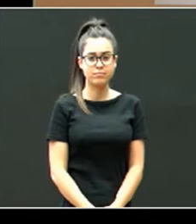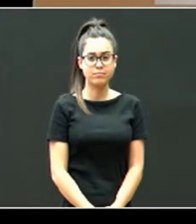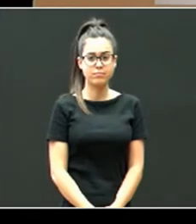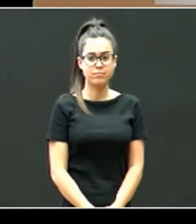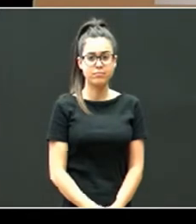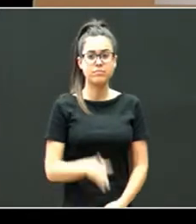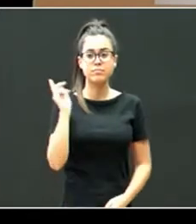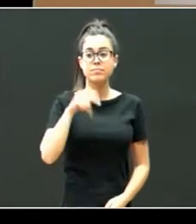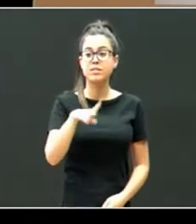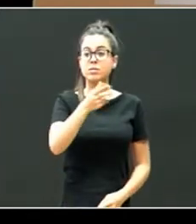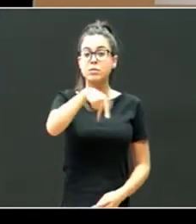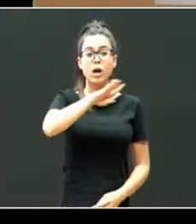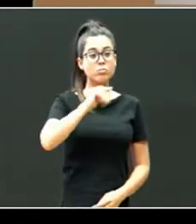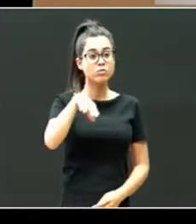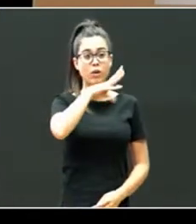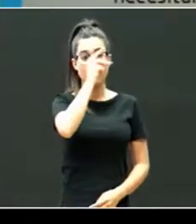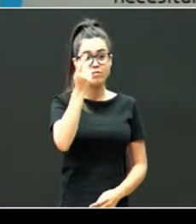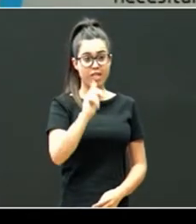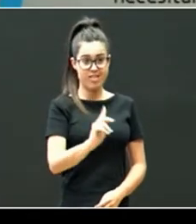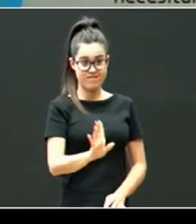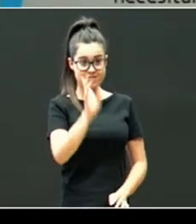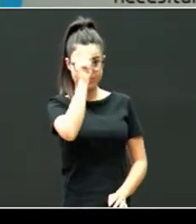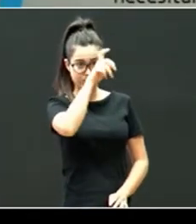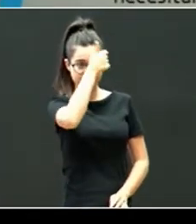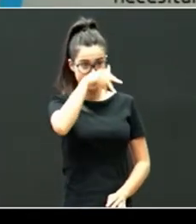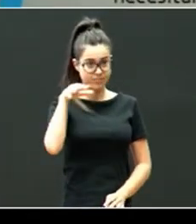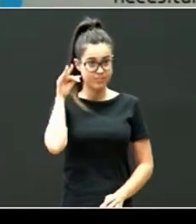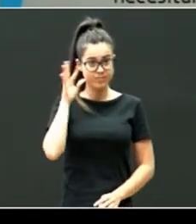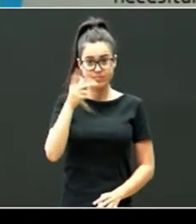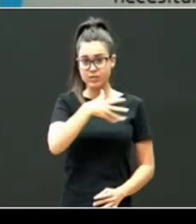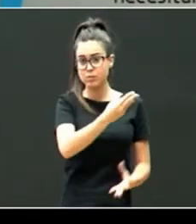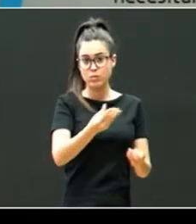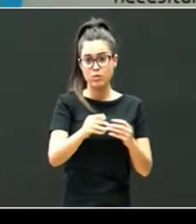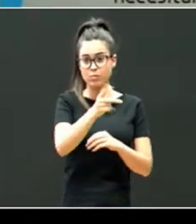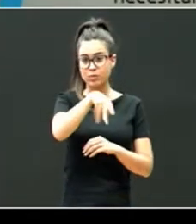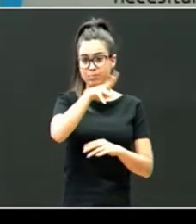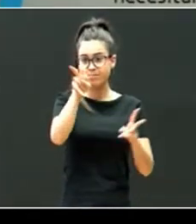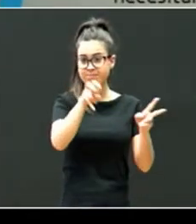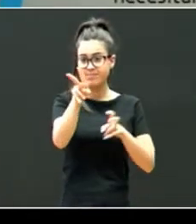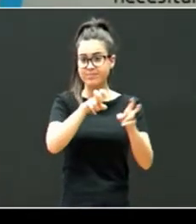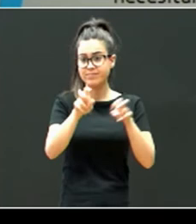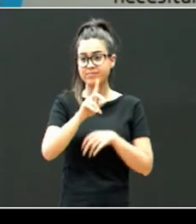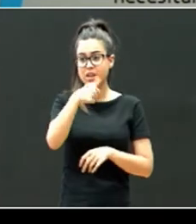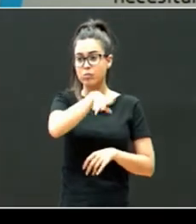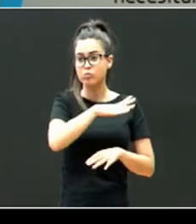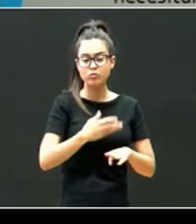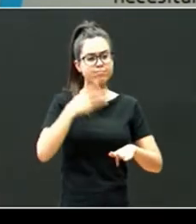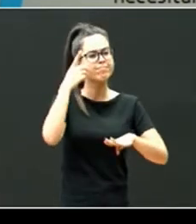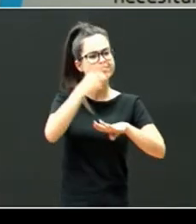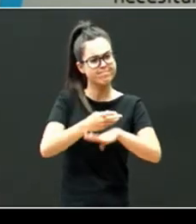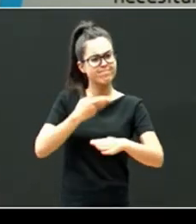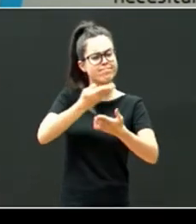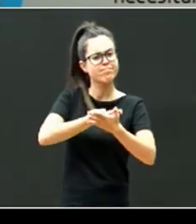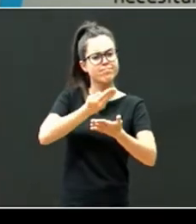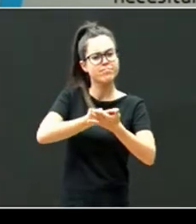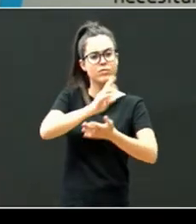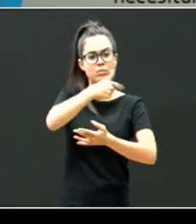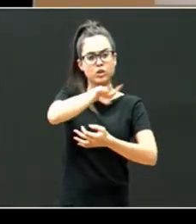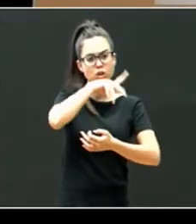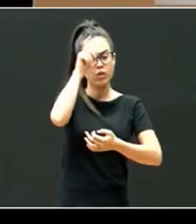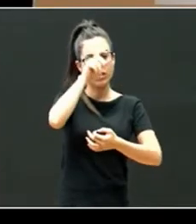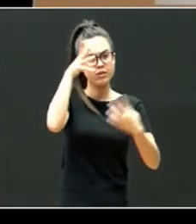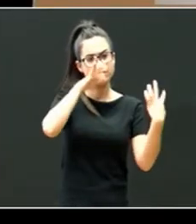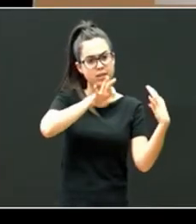también no me olvido de vosotros de los profesores y las profesoras de los que muchos que estáis aquí creo que eso se exige de todo tenéis que saber de educación especial